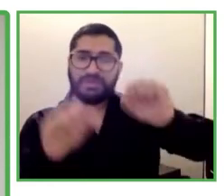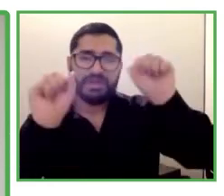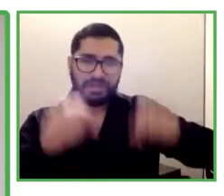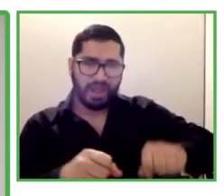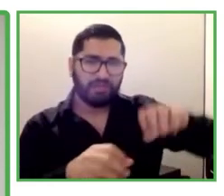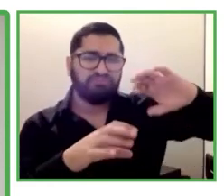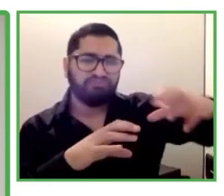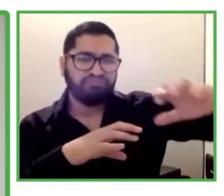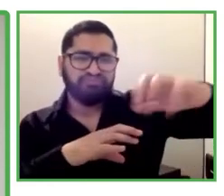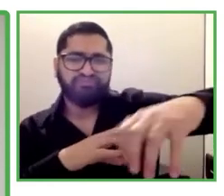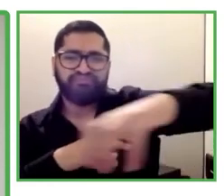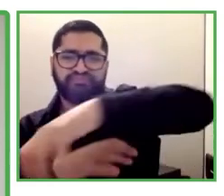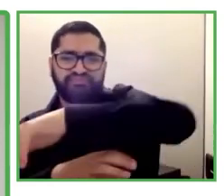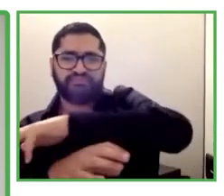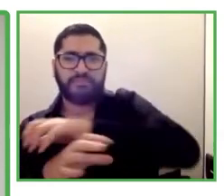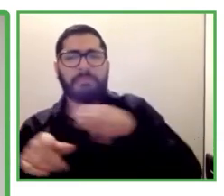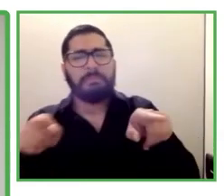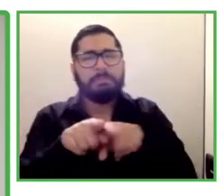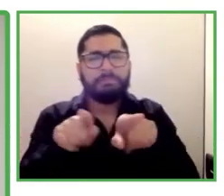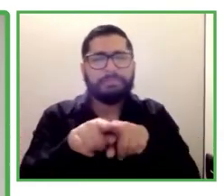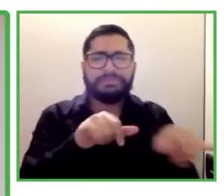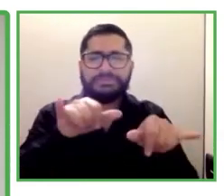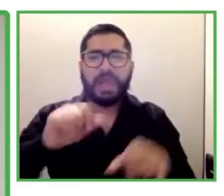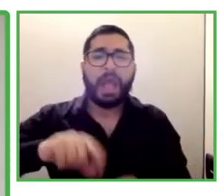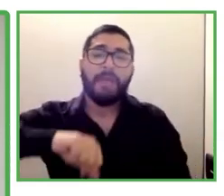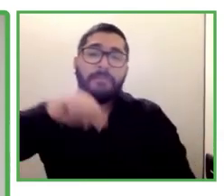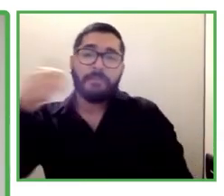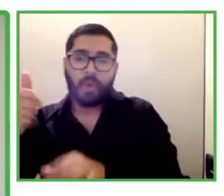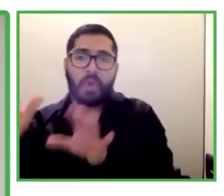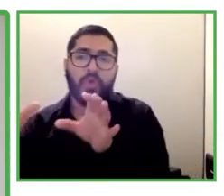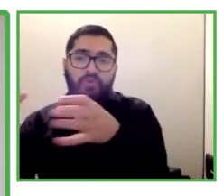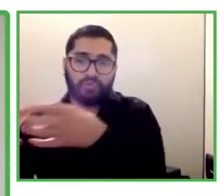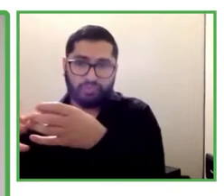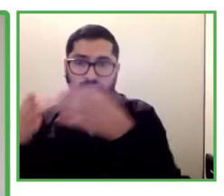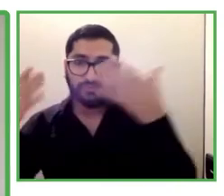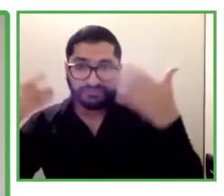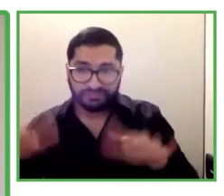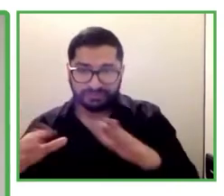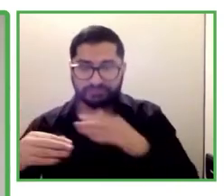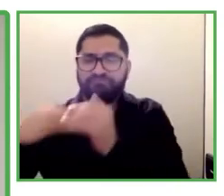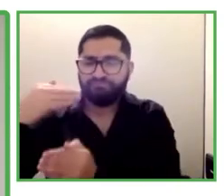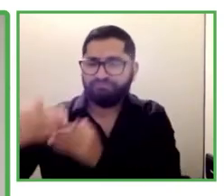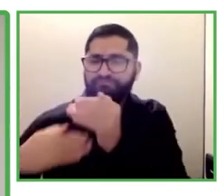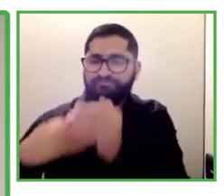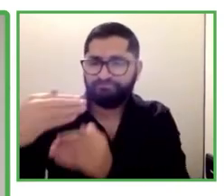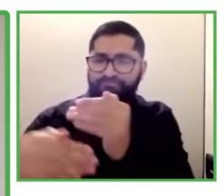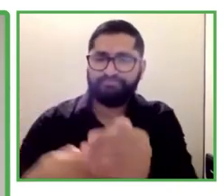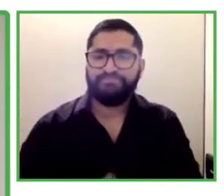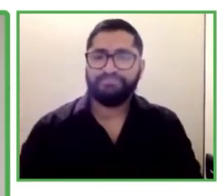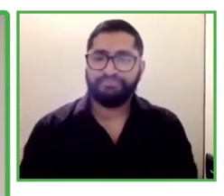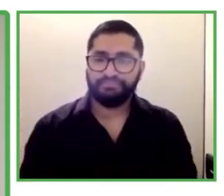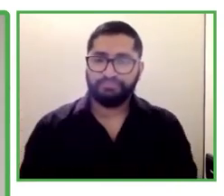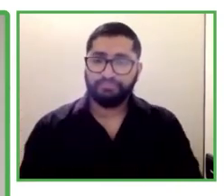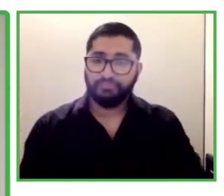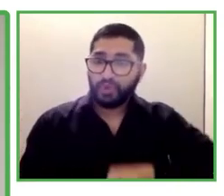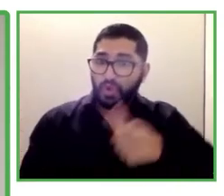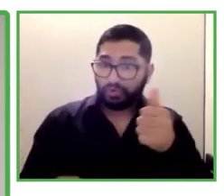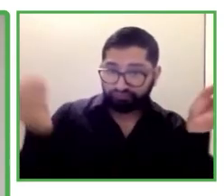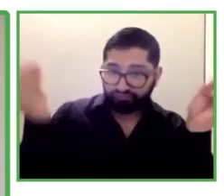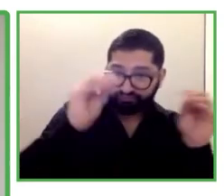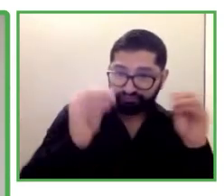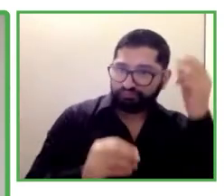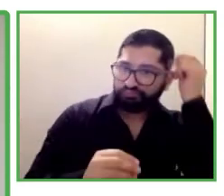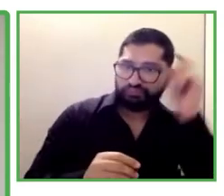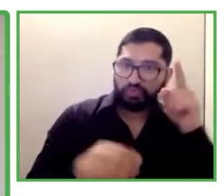reinventar la rueda. Tenemos el increíble apoyo de esa fundación, la fundación